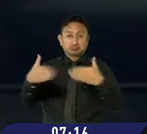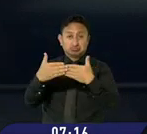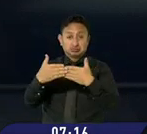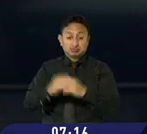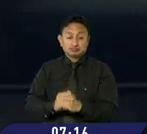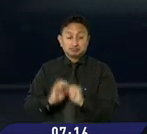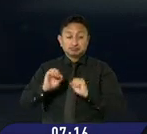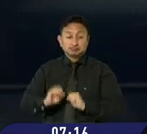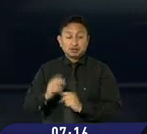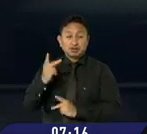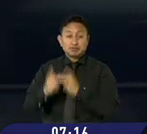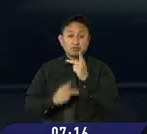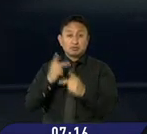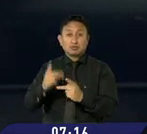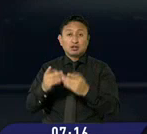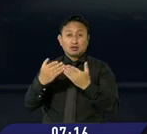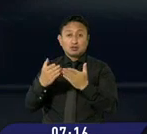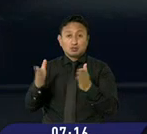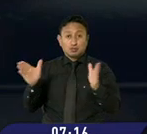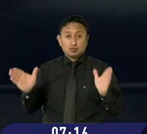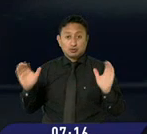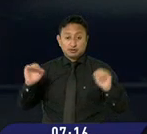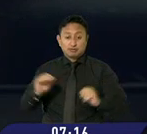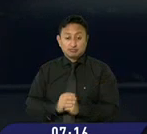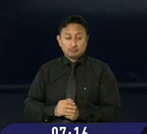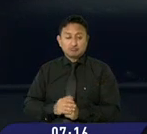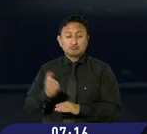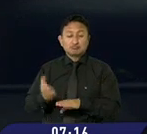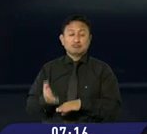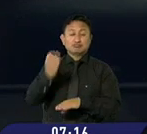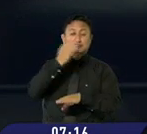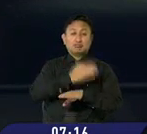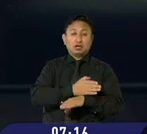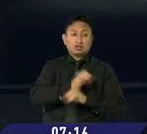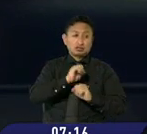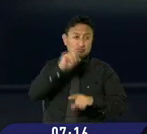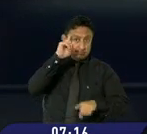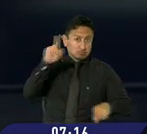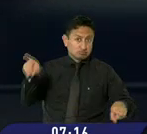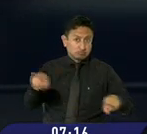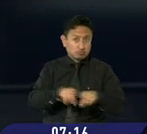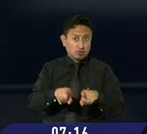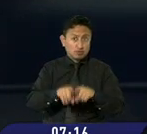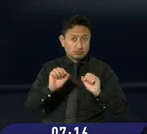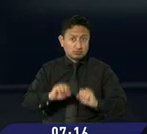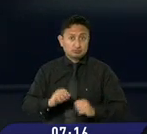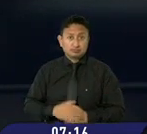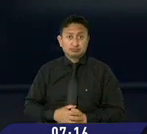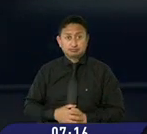Los protocolos para abrir el ducto fronterizo serán los mismos que se habían articulado en un inicio.